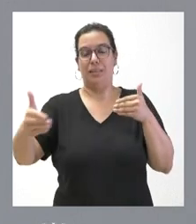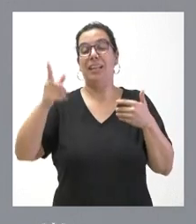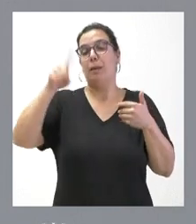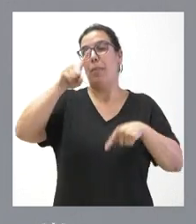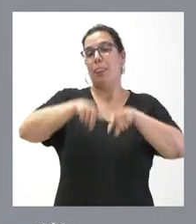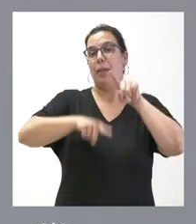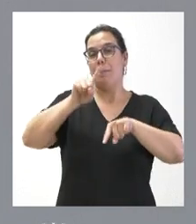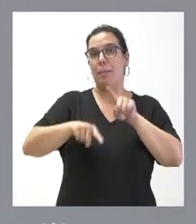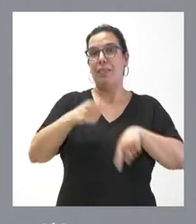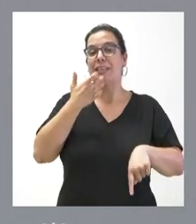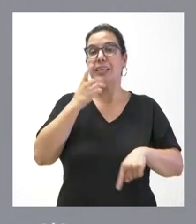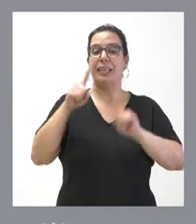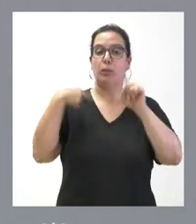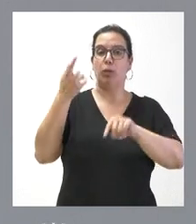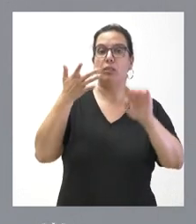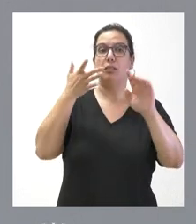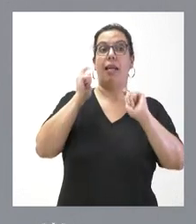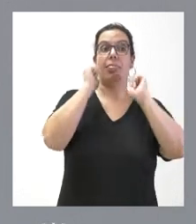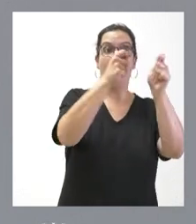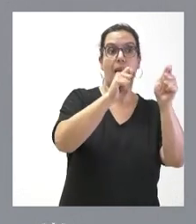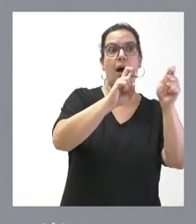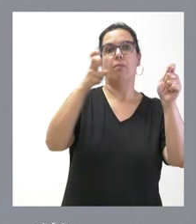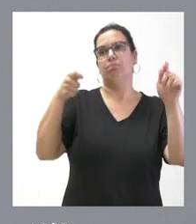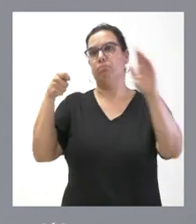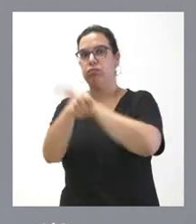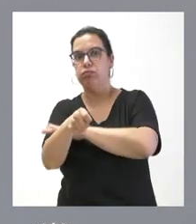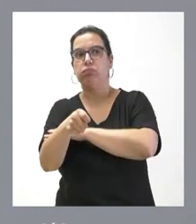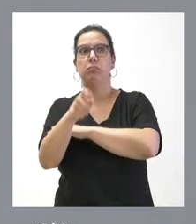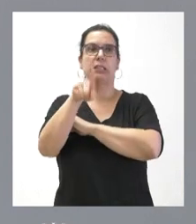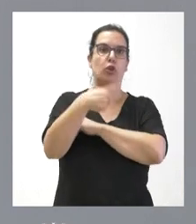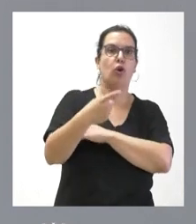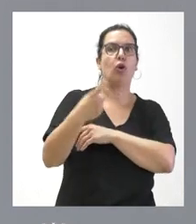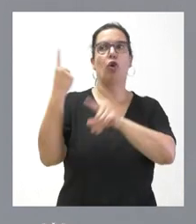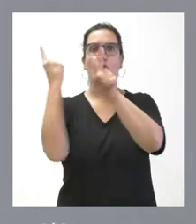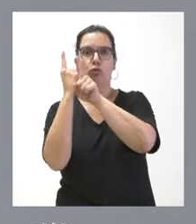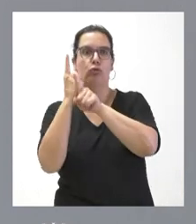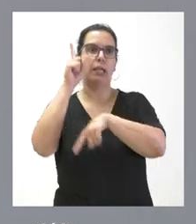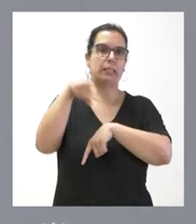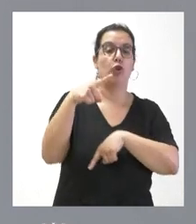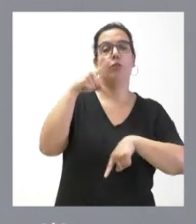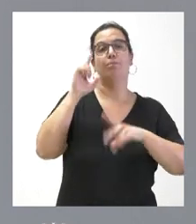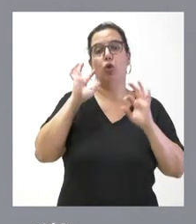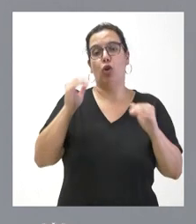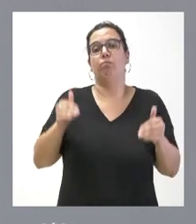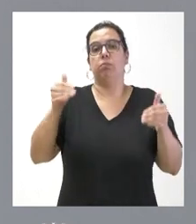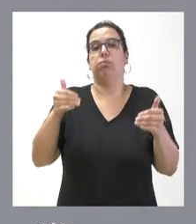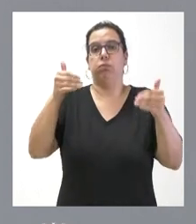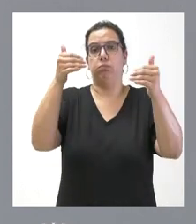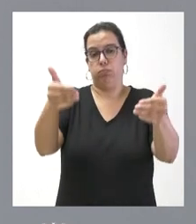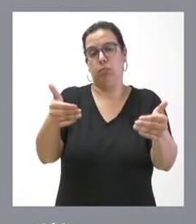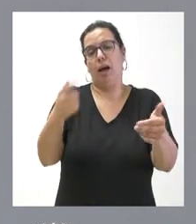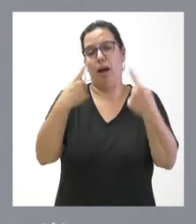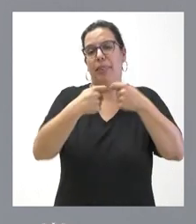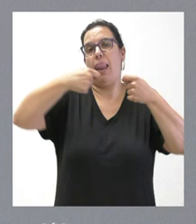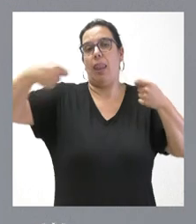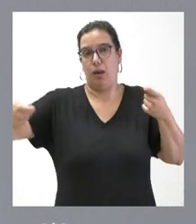medida, de si hubiera luego recursos al TARCIL o no los hubiera, y que, lógicamente, los recursos siempre dilatan algo en el tiempo los